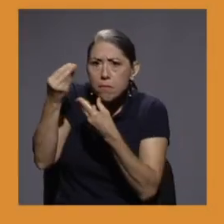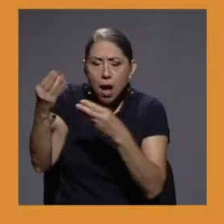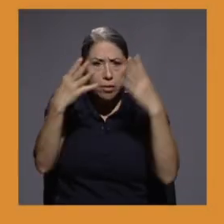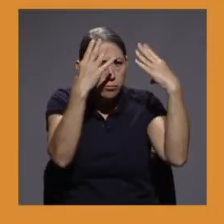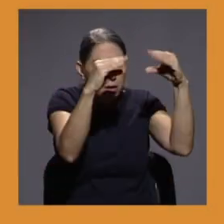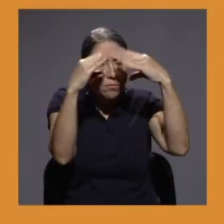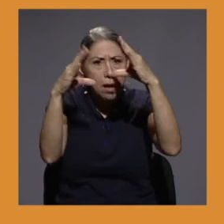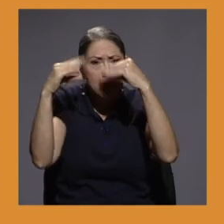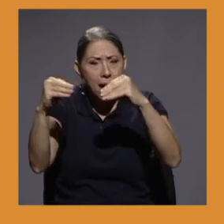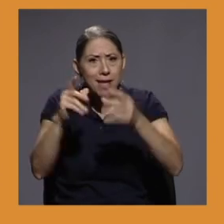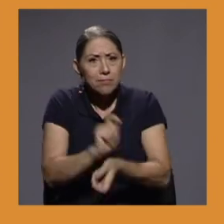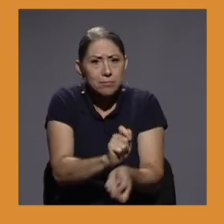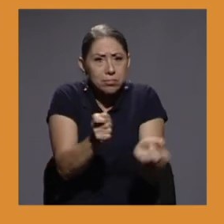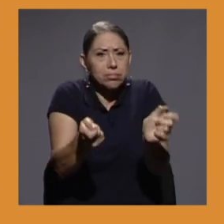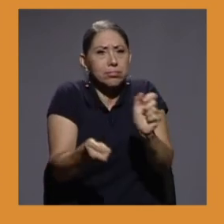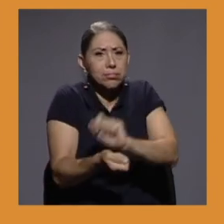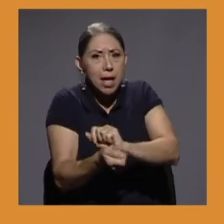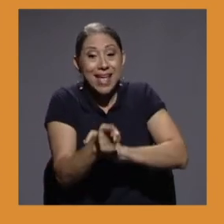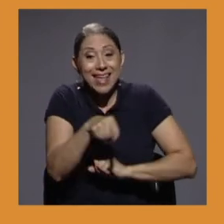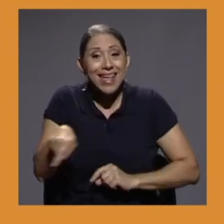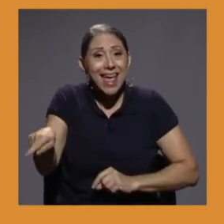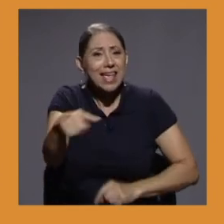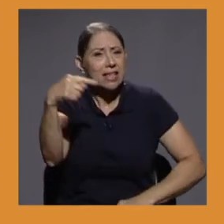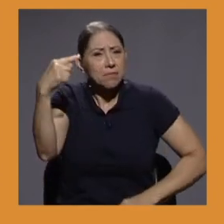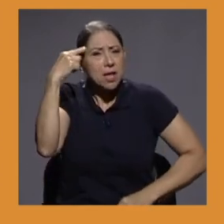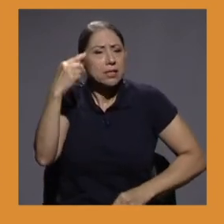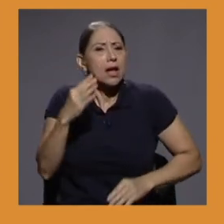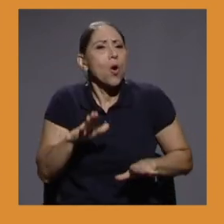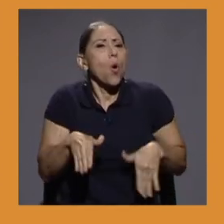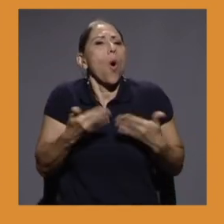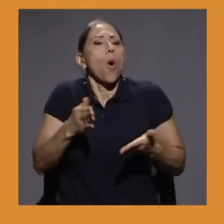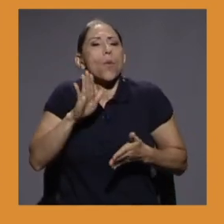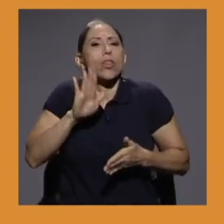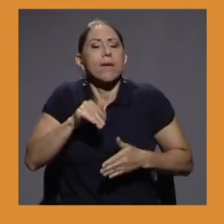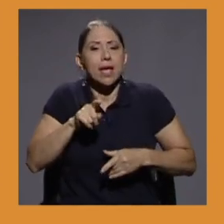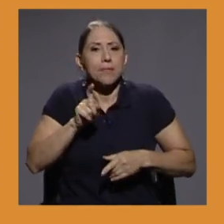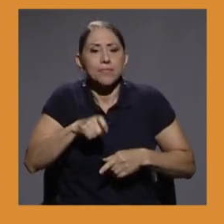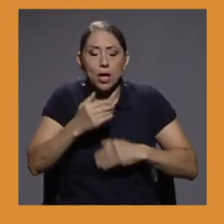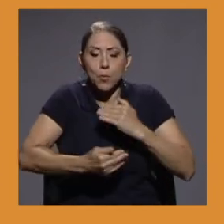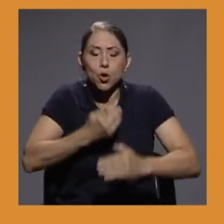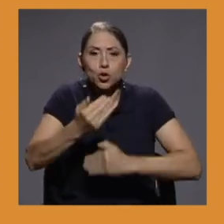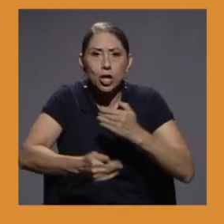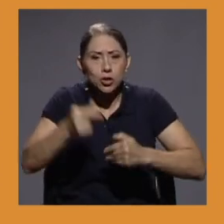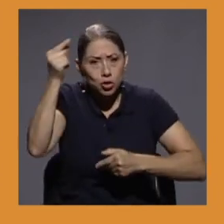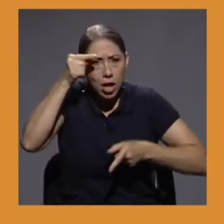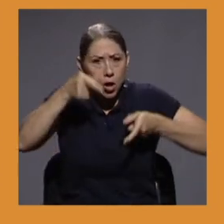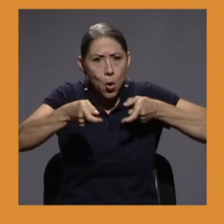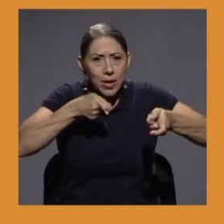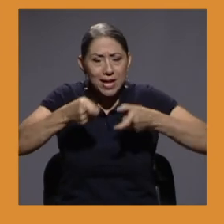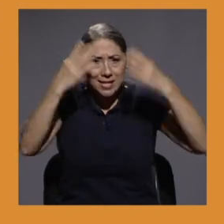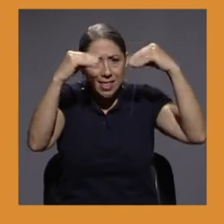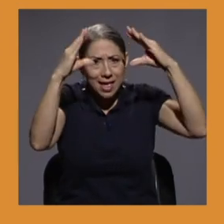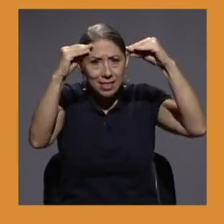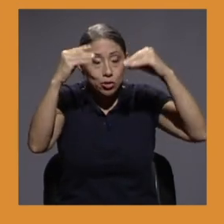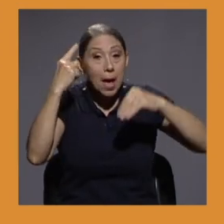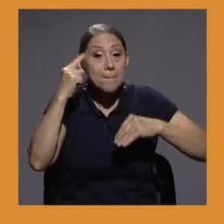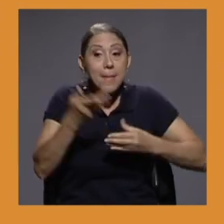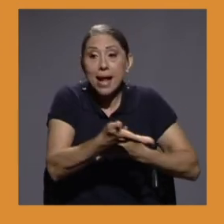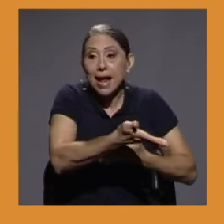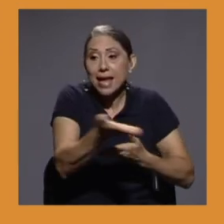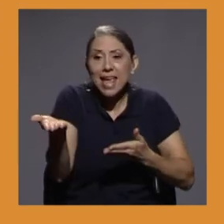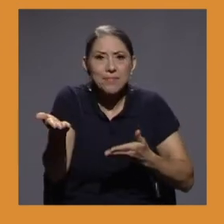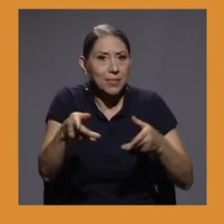que piensen a lo interno cómo deberían ser los procesos de gobernanza de datos para generarle a la ciudadanía, al